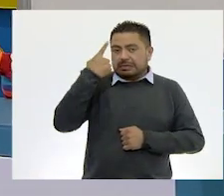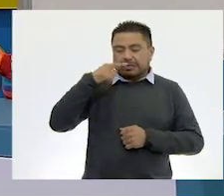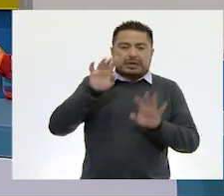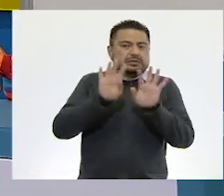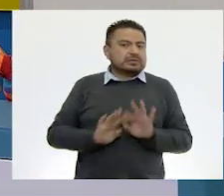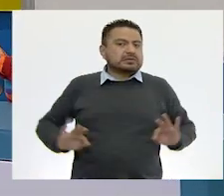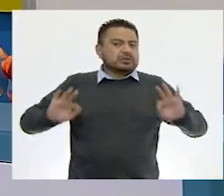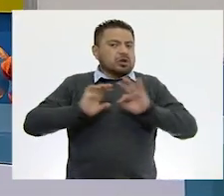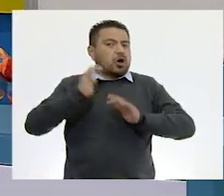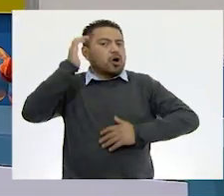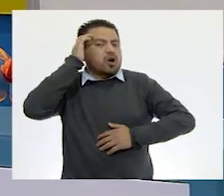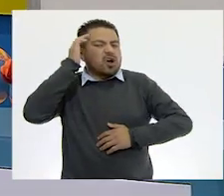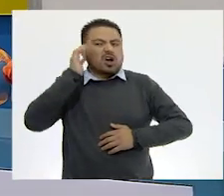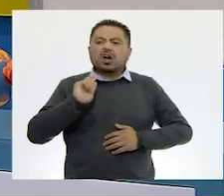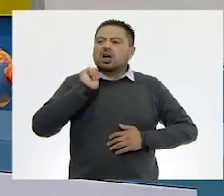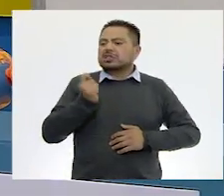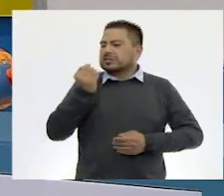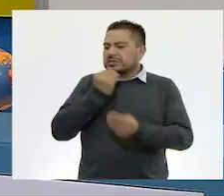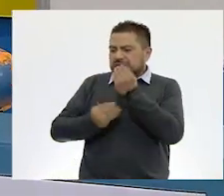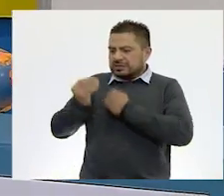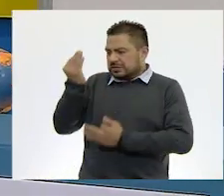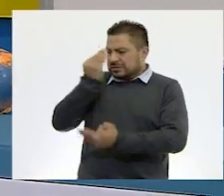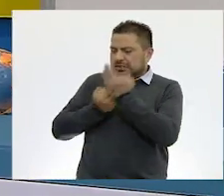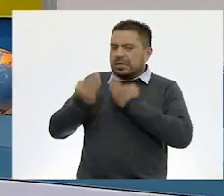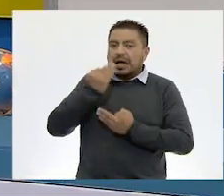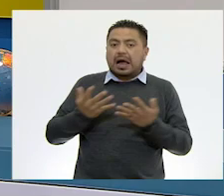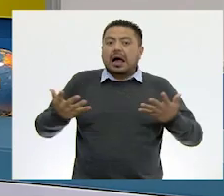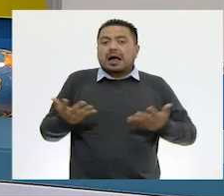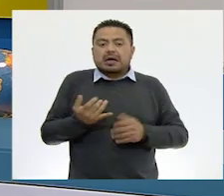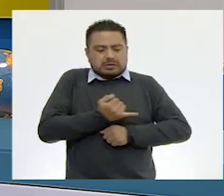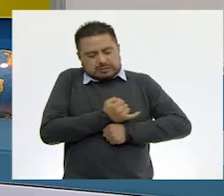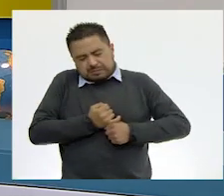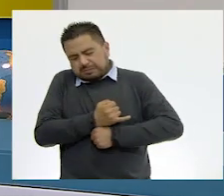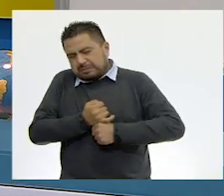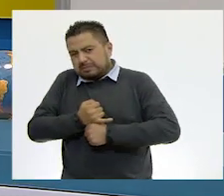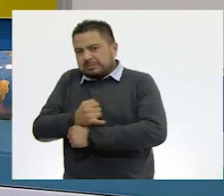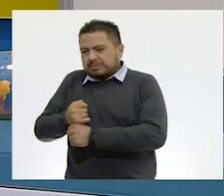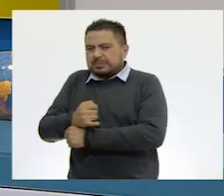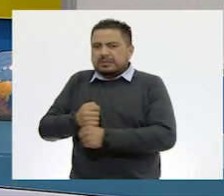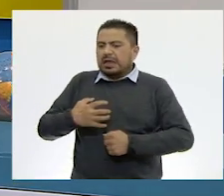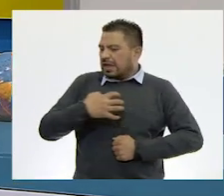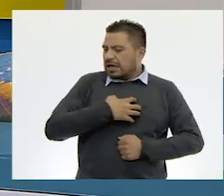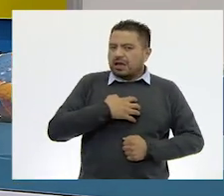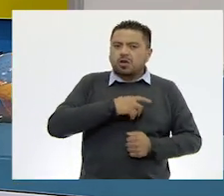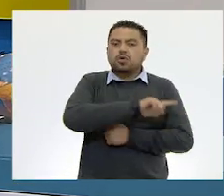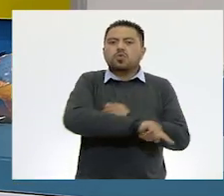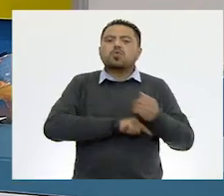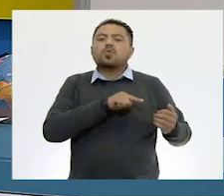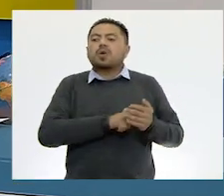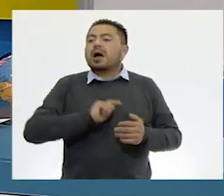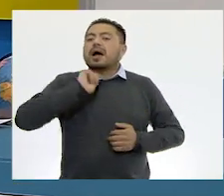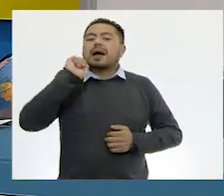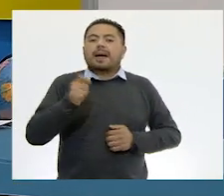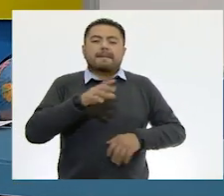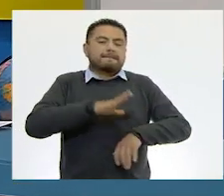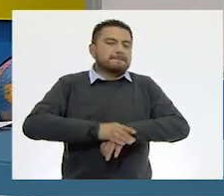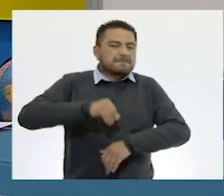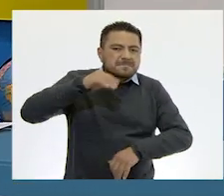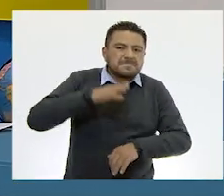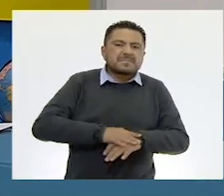importante conocer de qué se alimentan. Y lo hacen explorando las excretas, donde se encuentran pelos,